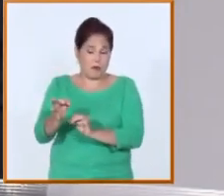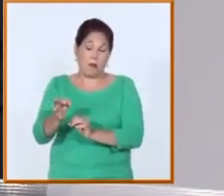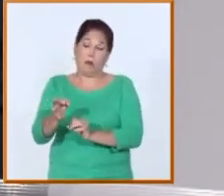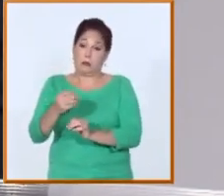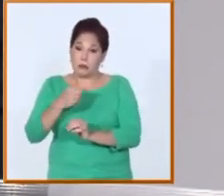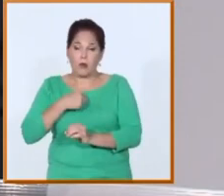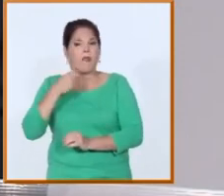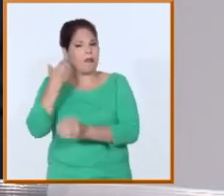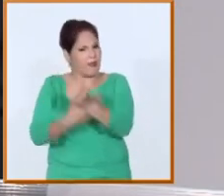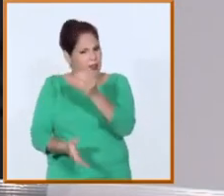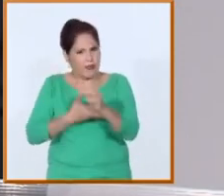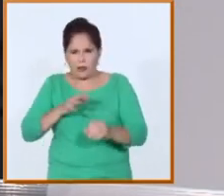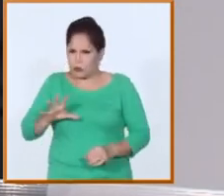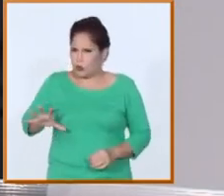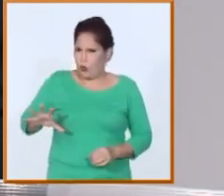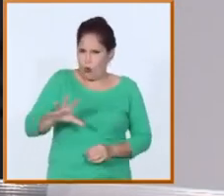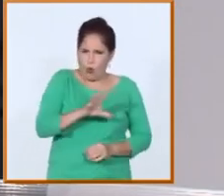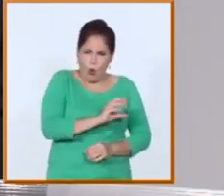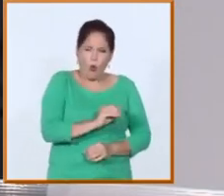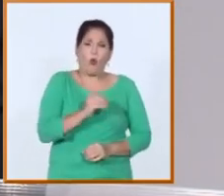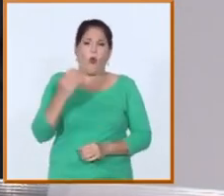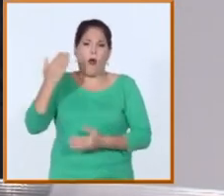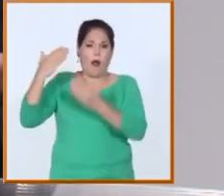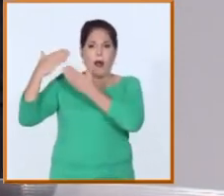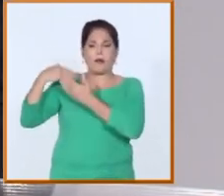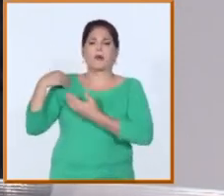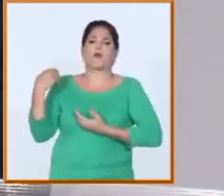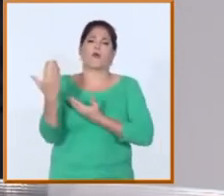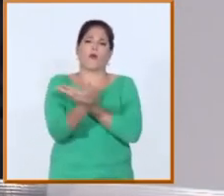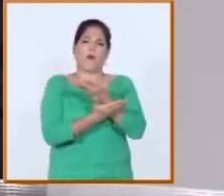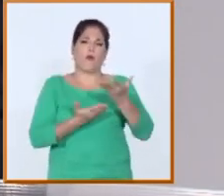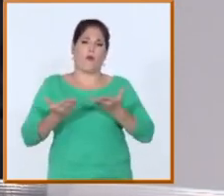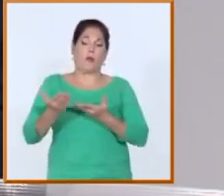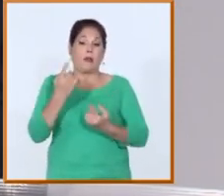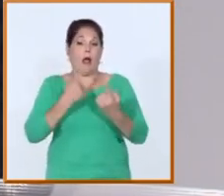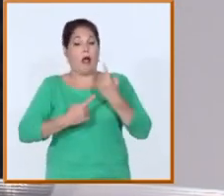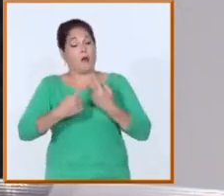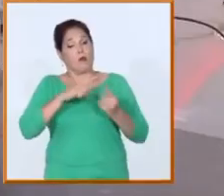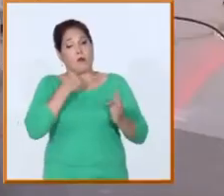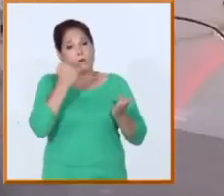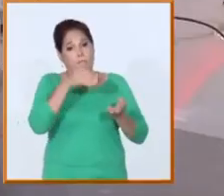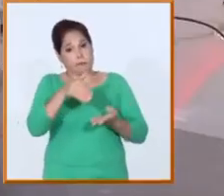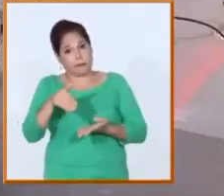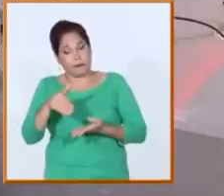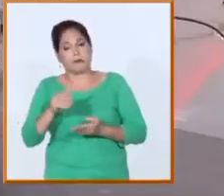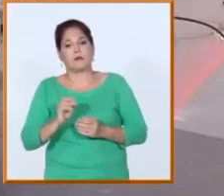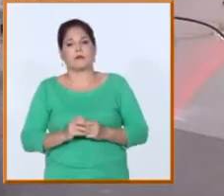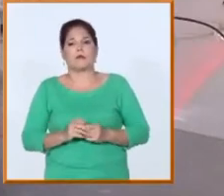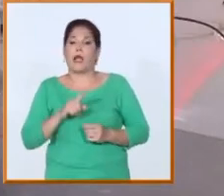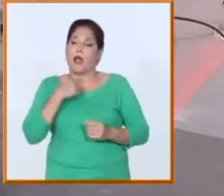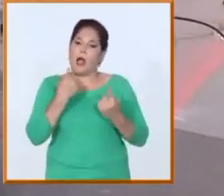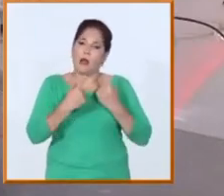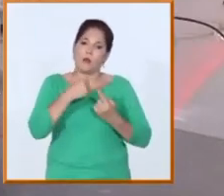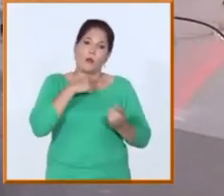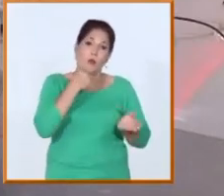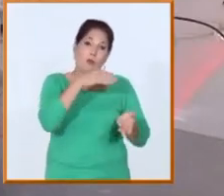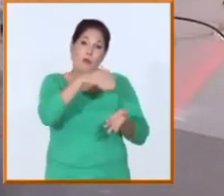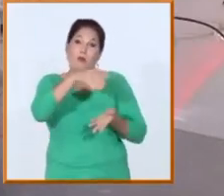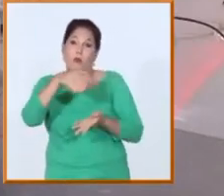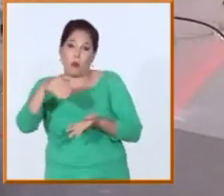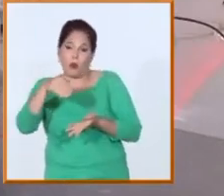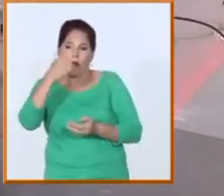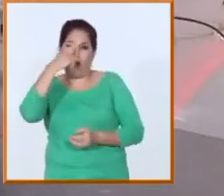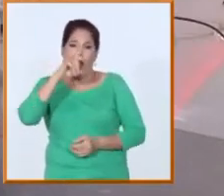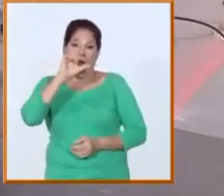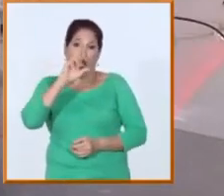realmente con todos, con todos hemos tenido la oportunidad de compartir, lamentablemente, algunos ya no están. Alarcón y Ivela fallecidos, pero ahí está su obra. Alarcón y